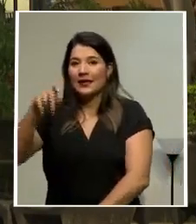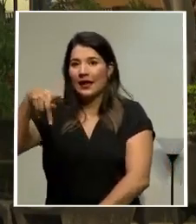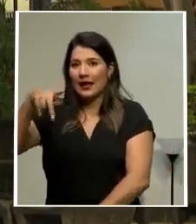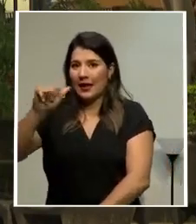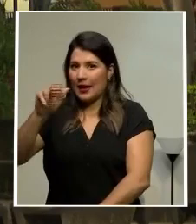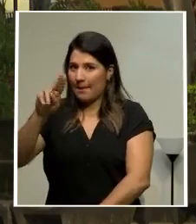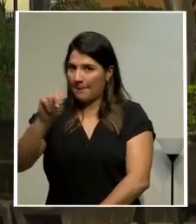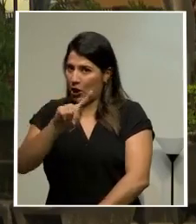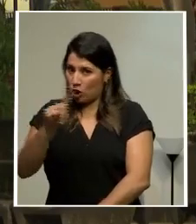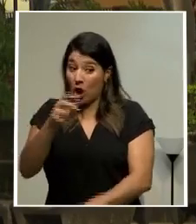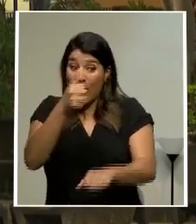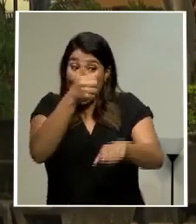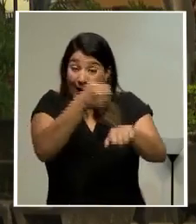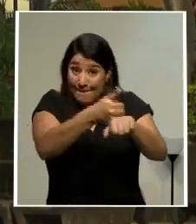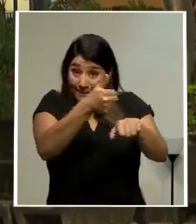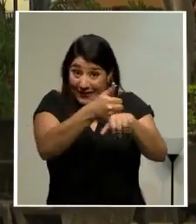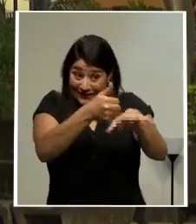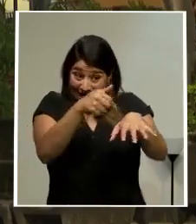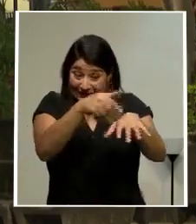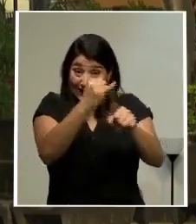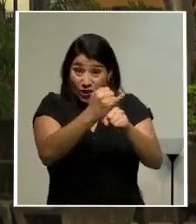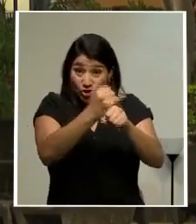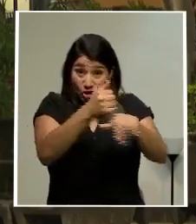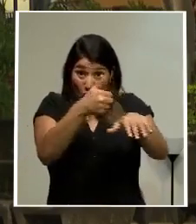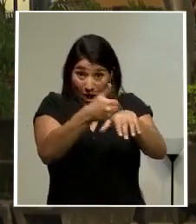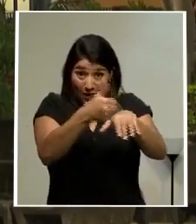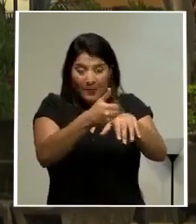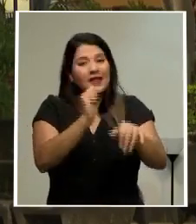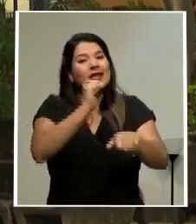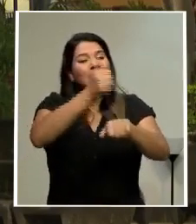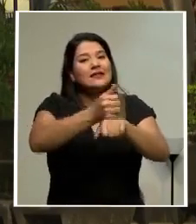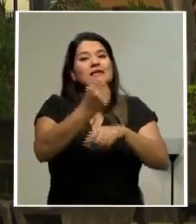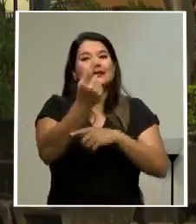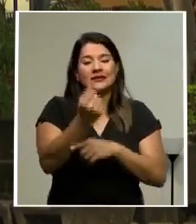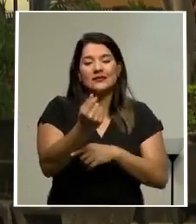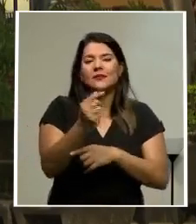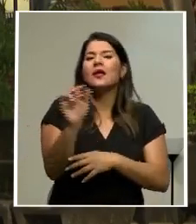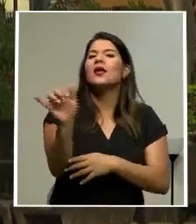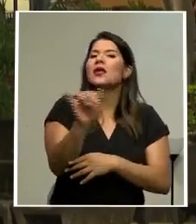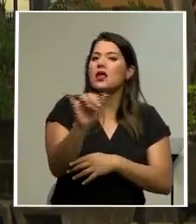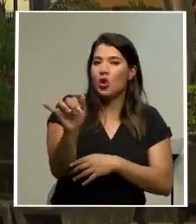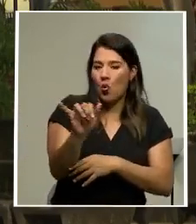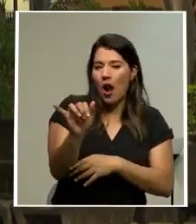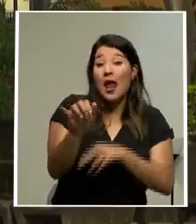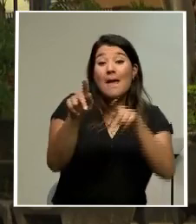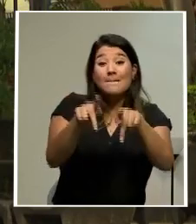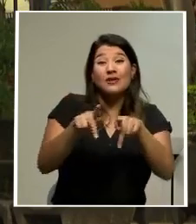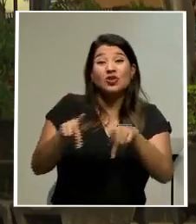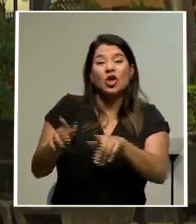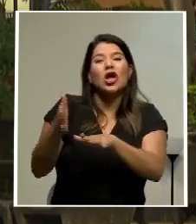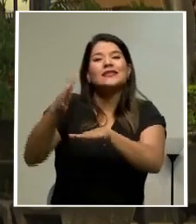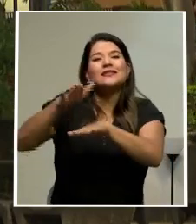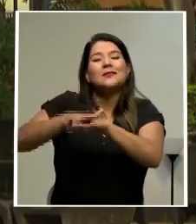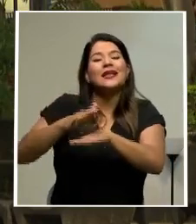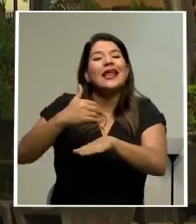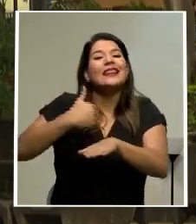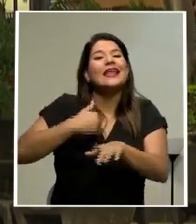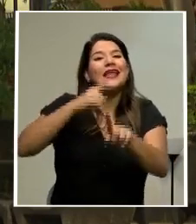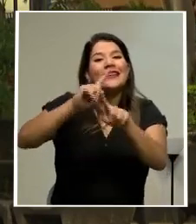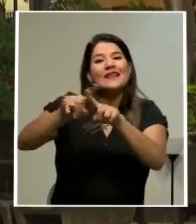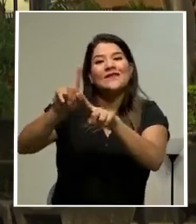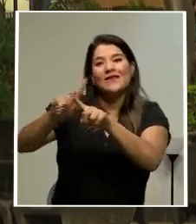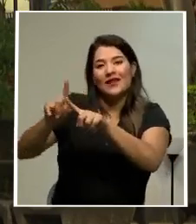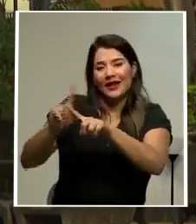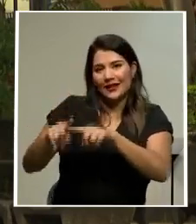también pues tienen algunas diferencias de interpretación los constitucionalistas que consultamos con